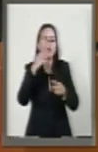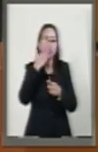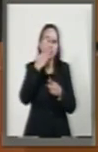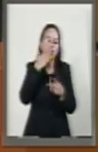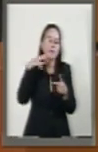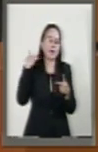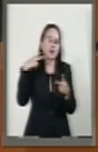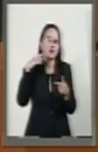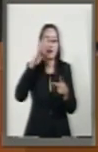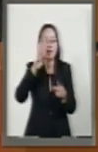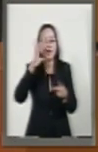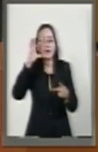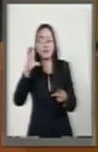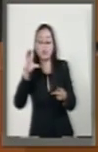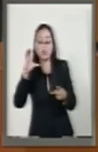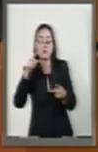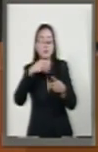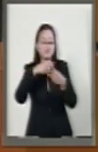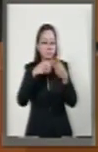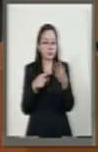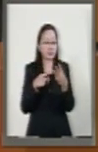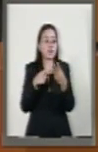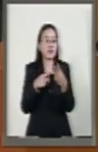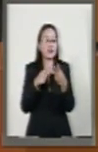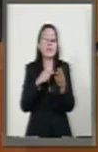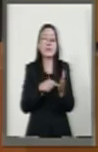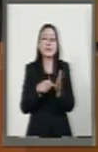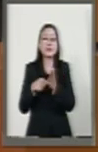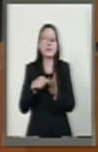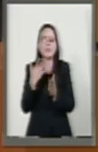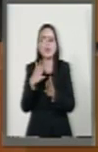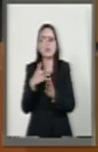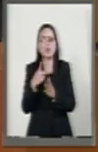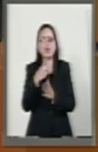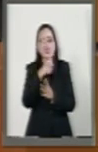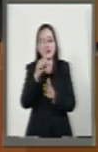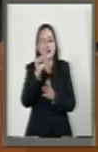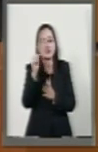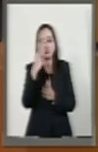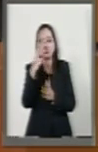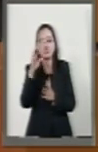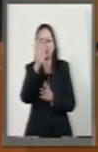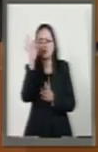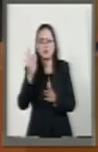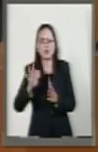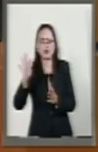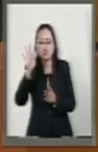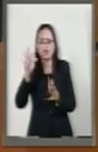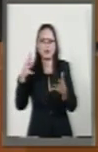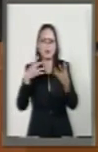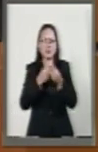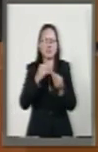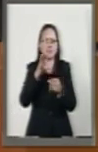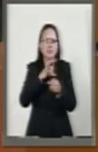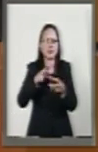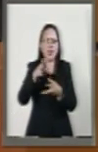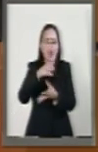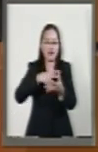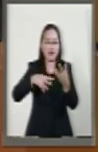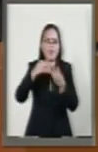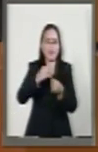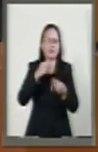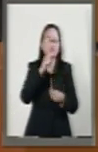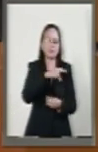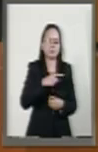y Baja California representan entre el 100 y el 200% de sus ingresos por